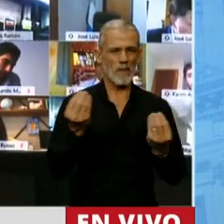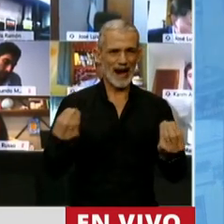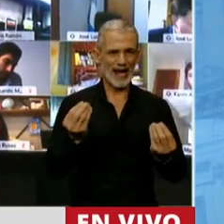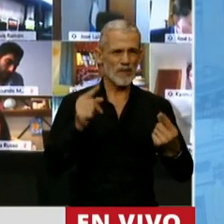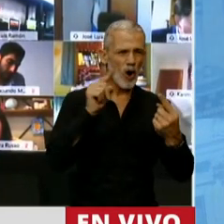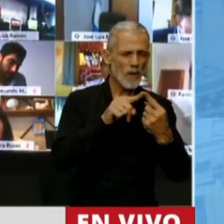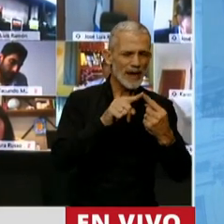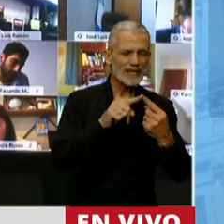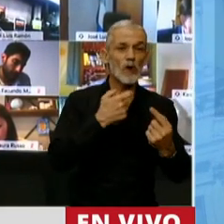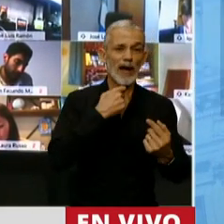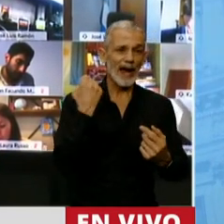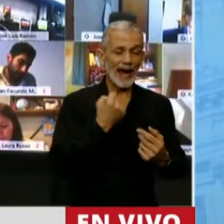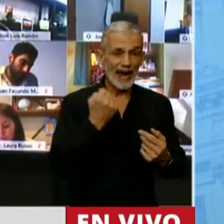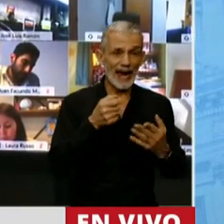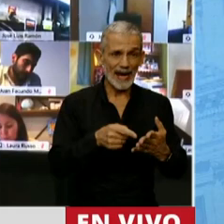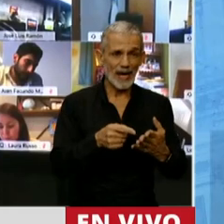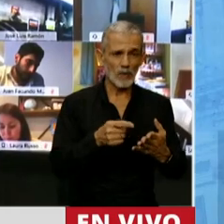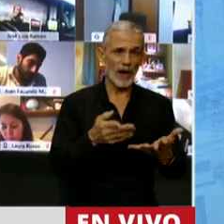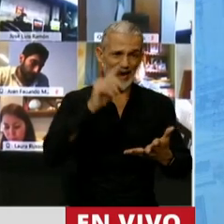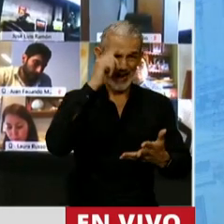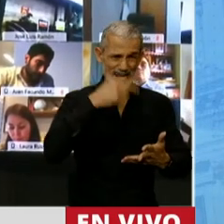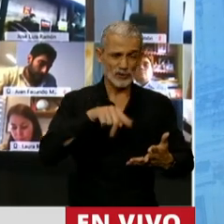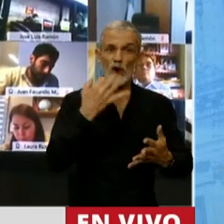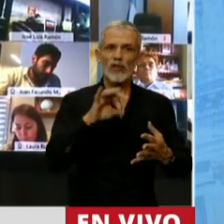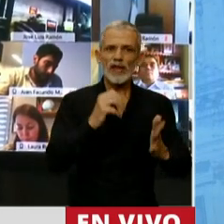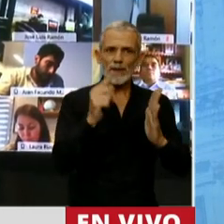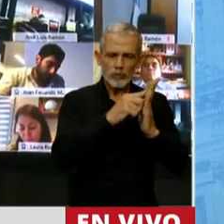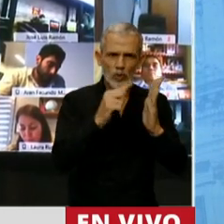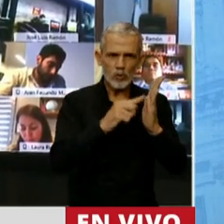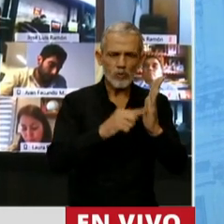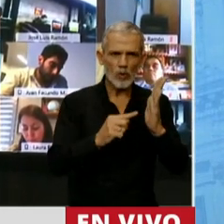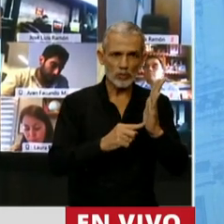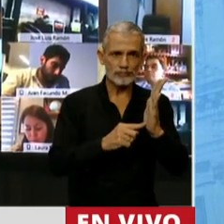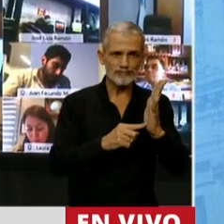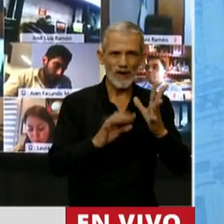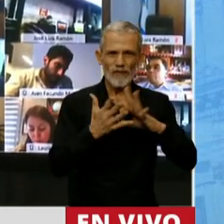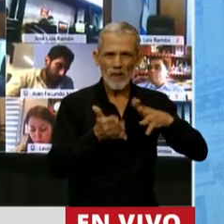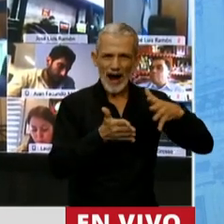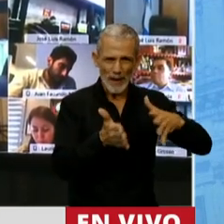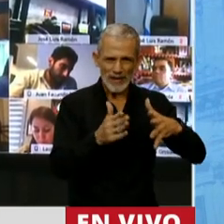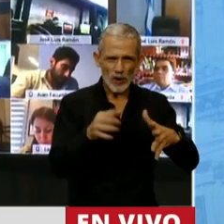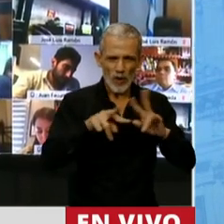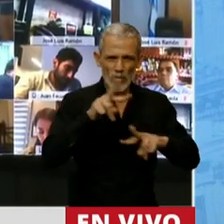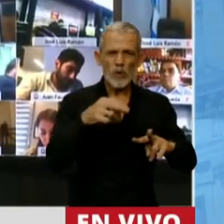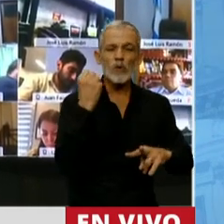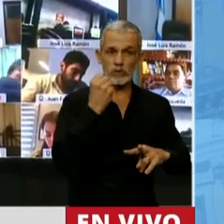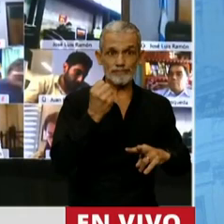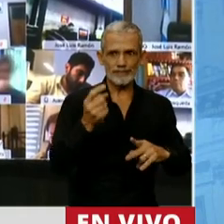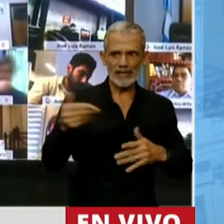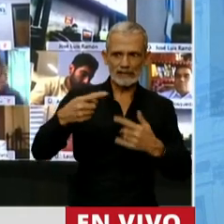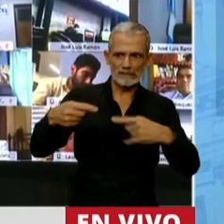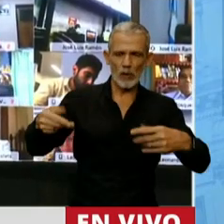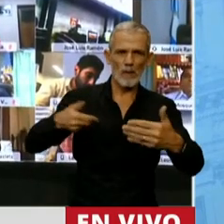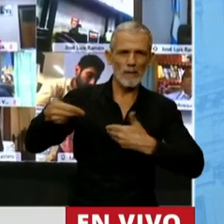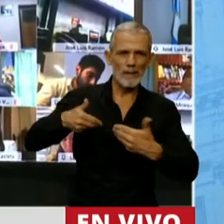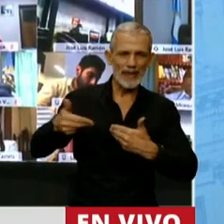metas que la nación debe fijarse este sendero que hemos planteado y los requerimientos